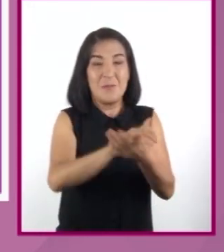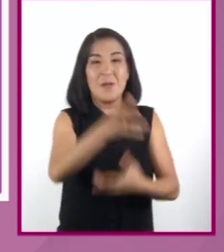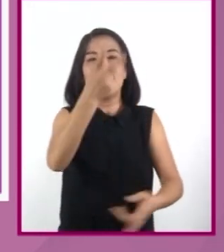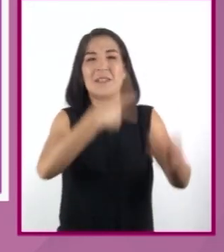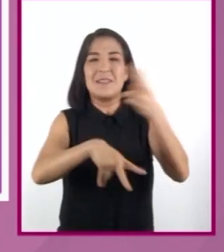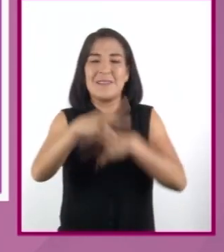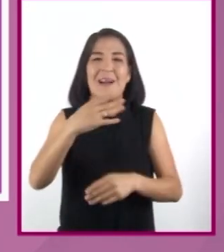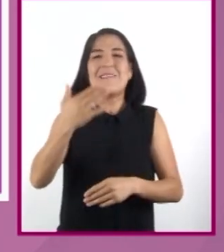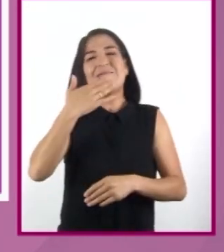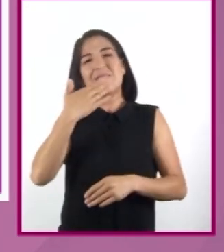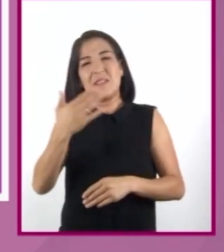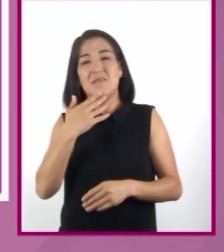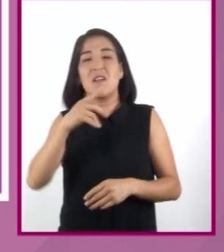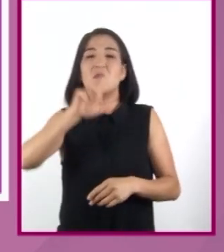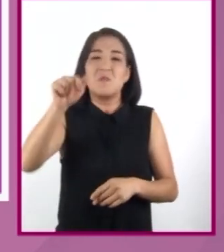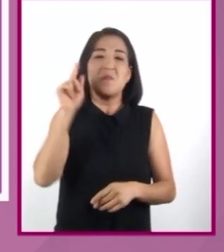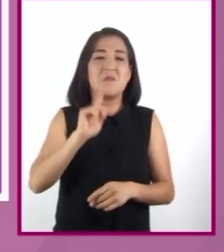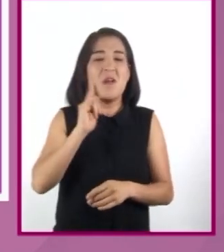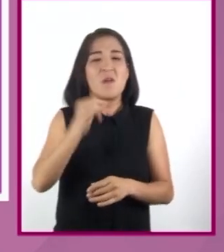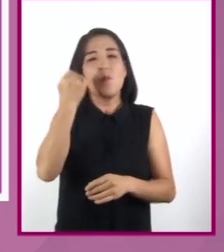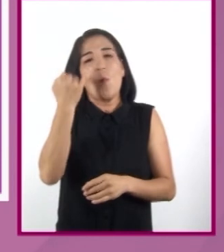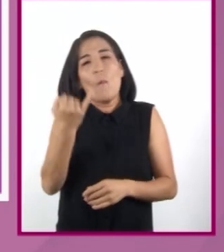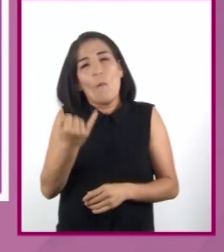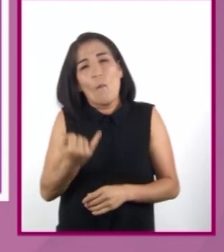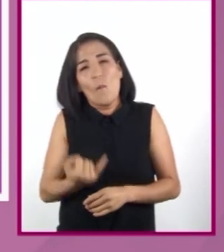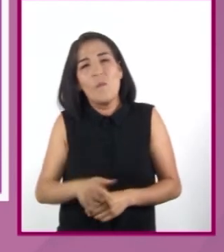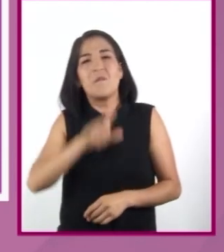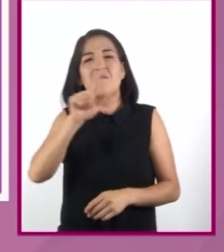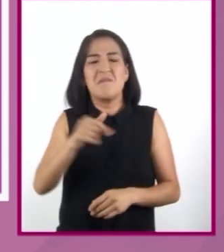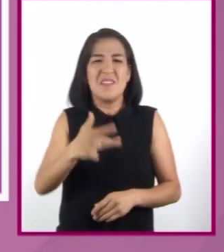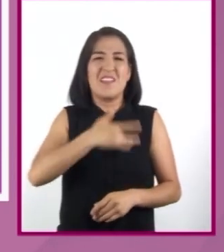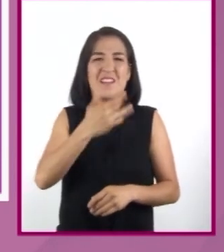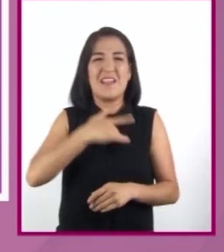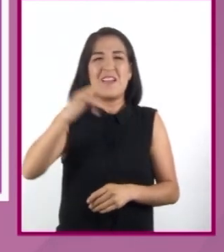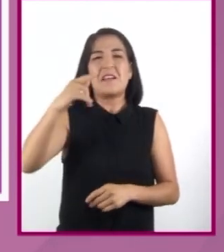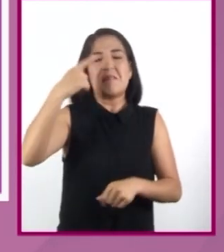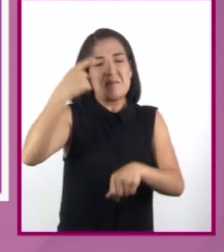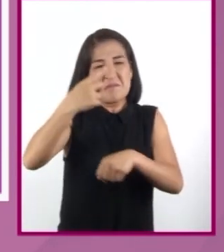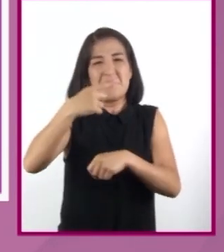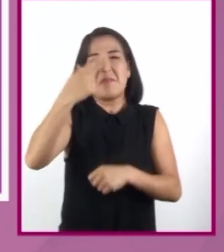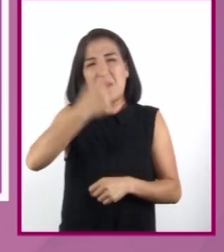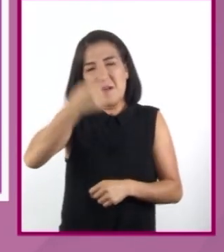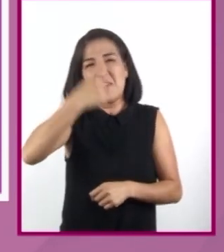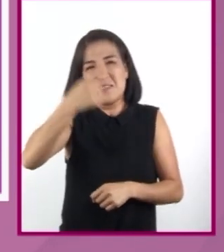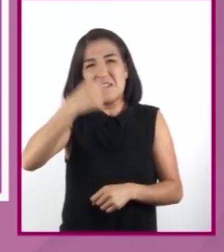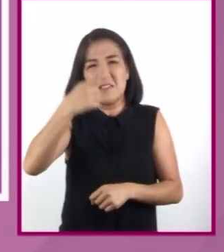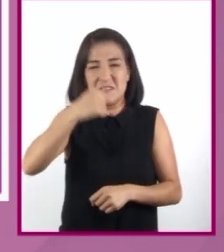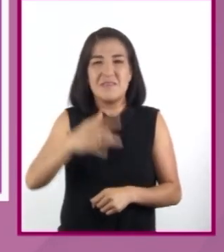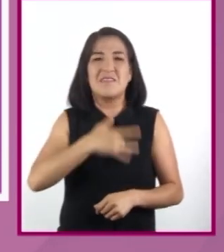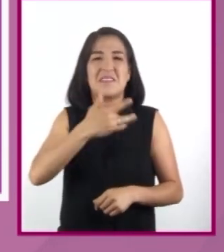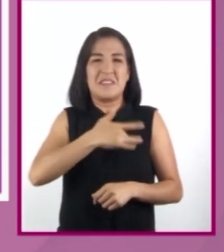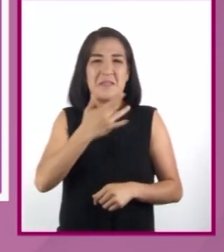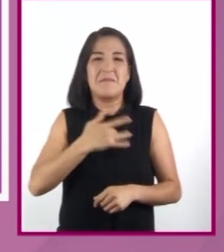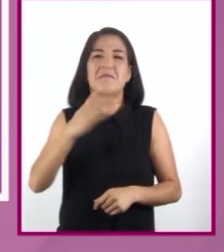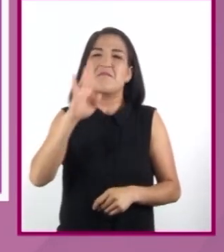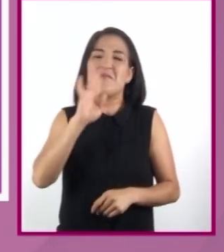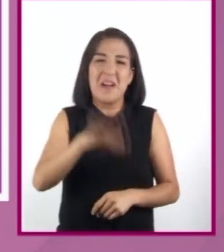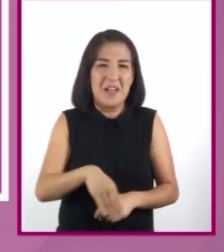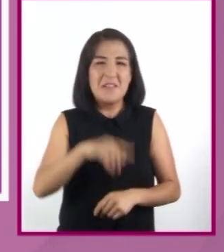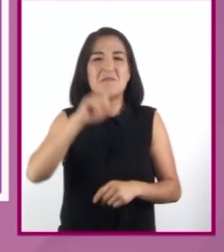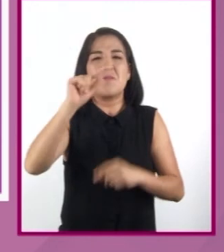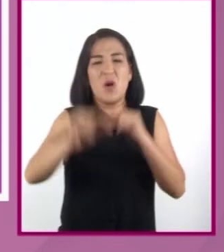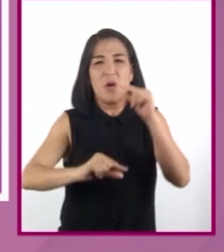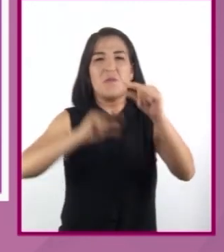No es raro que adelgazara. Tuvo un ligero ataque de influenza que se arrastró insidiosamente días y días.